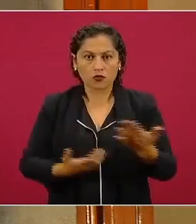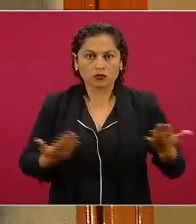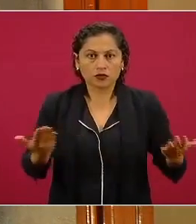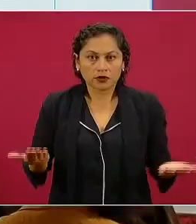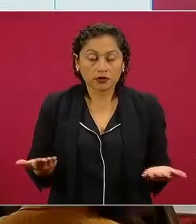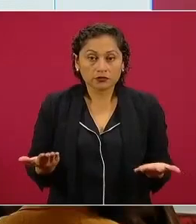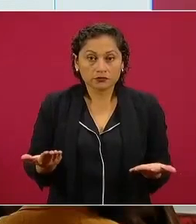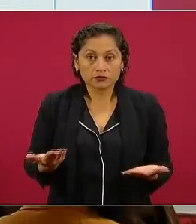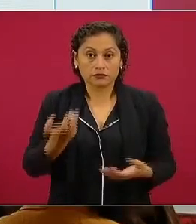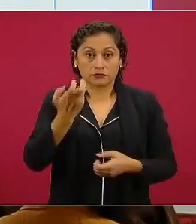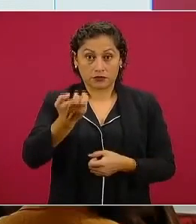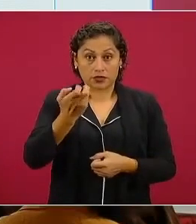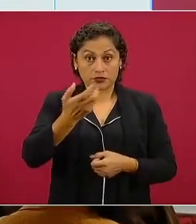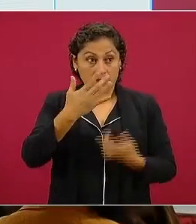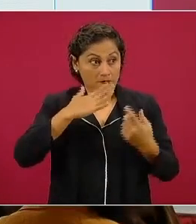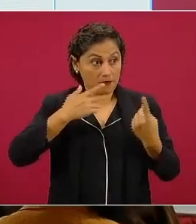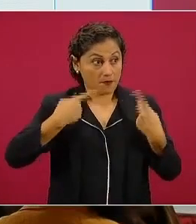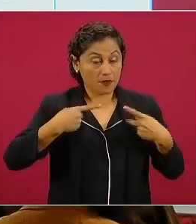de ciudadanos sino